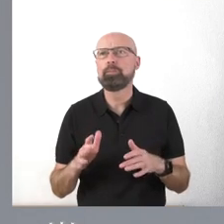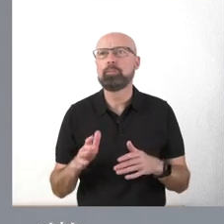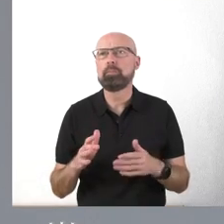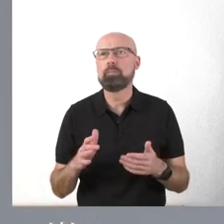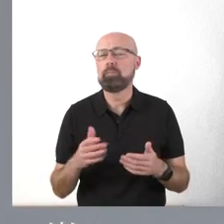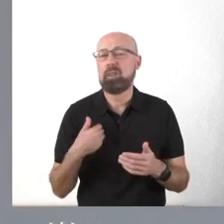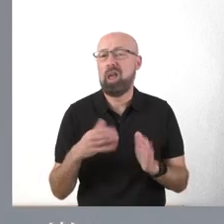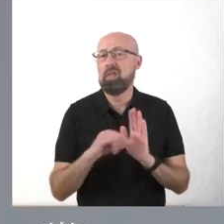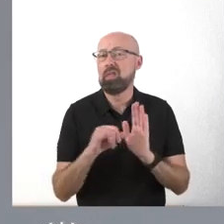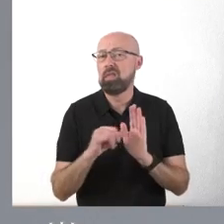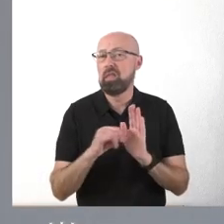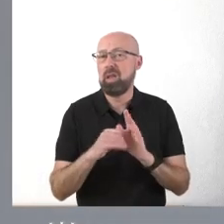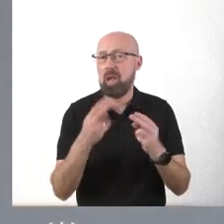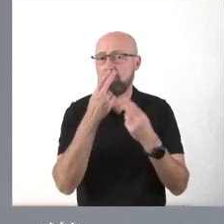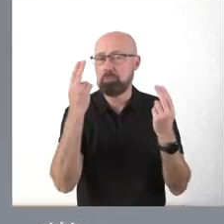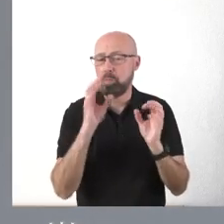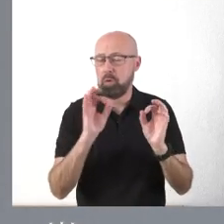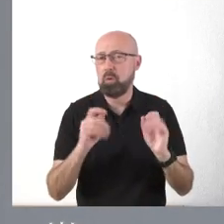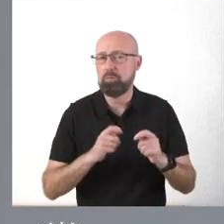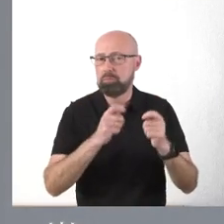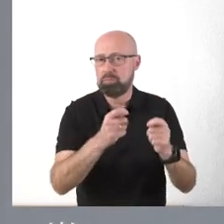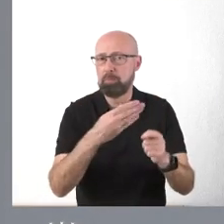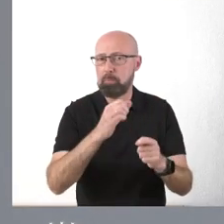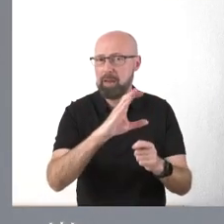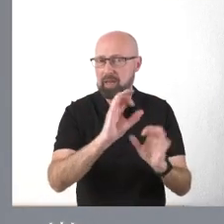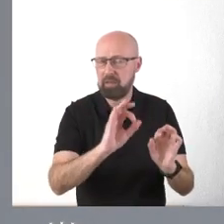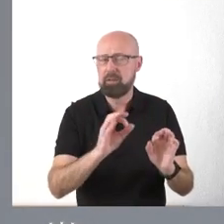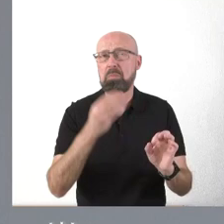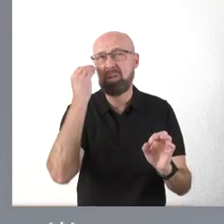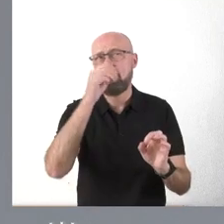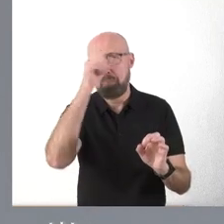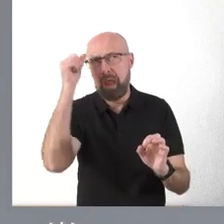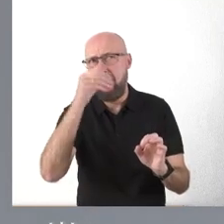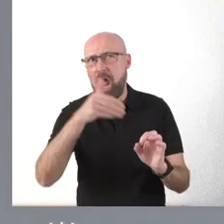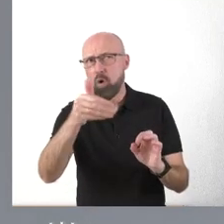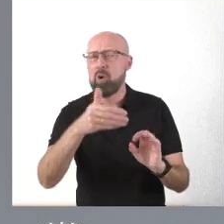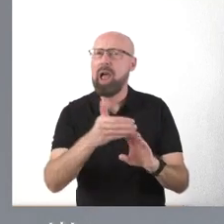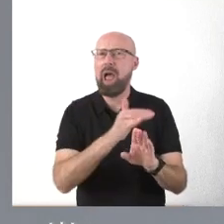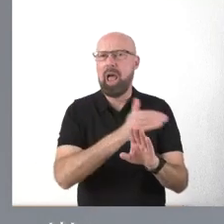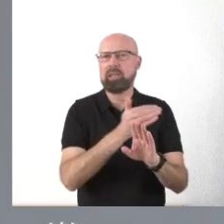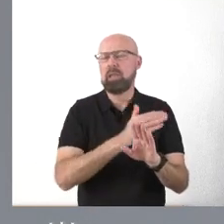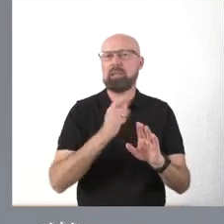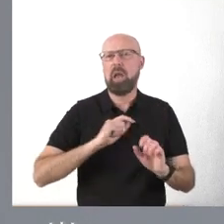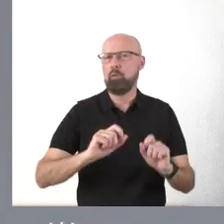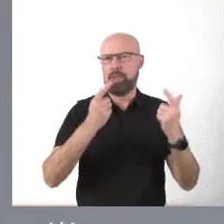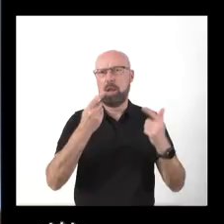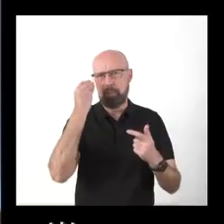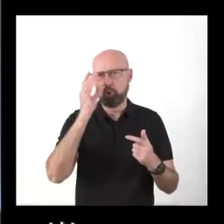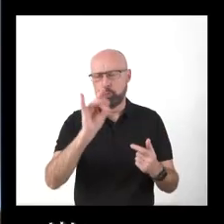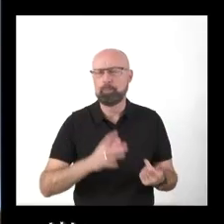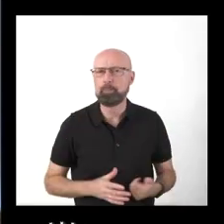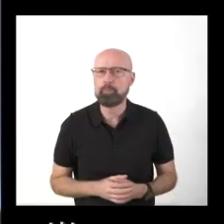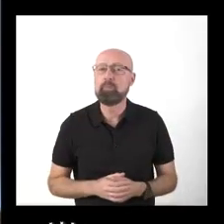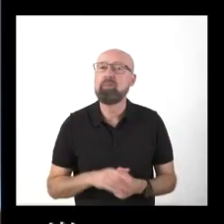inminente. Será muy inminente. Yo creo que antes del verano lo incuamos. Y es un